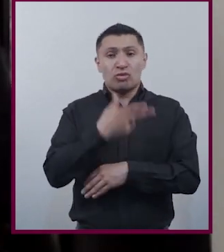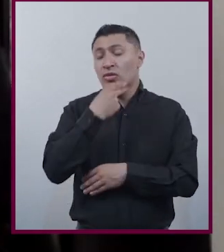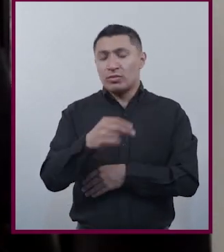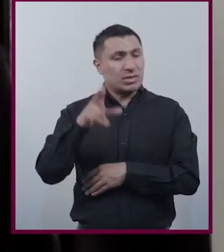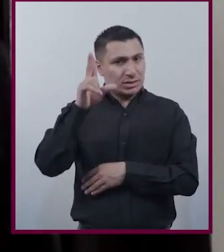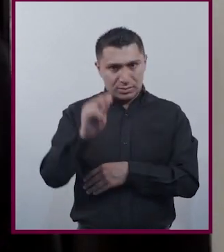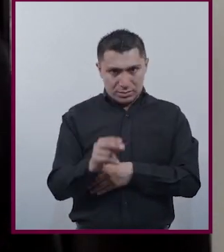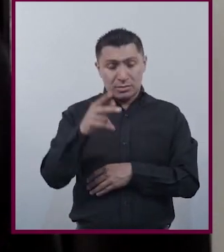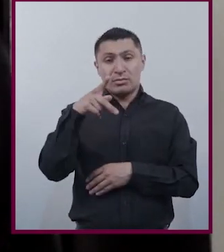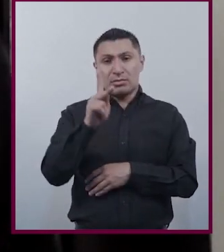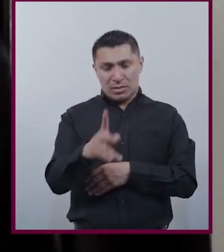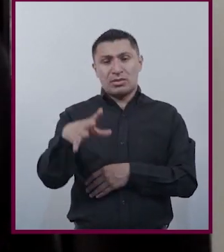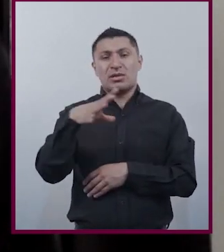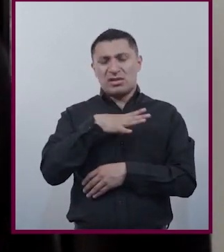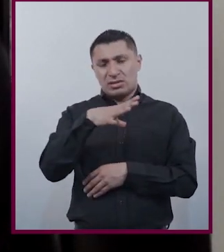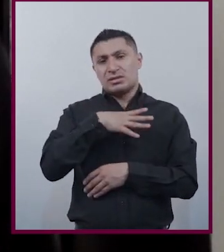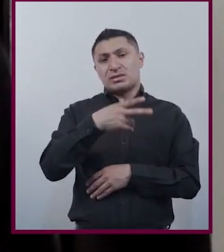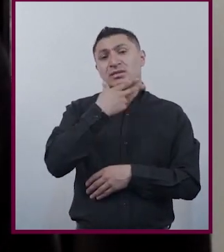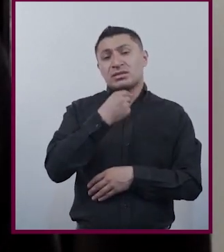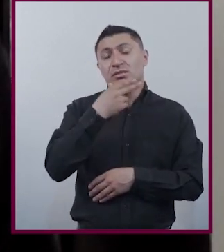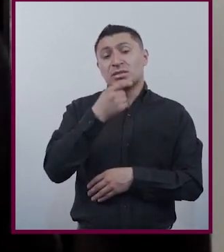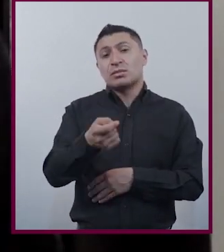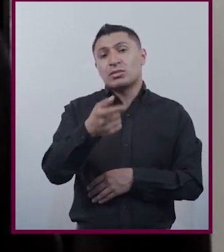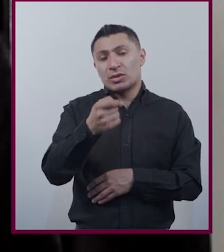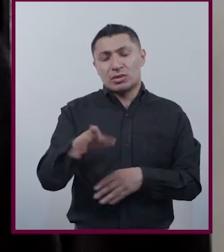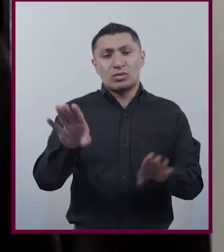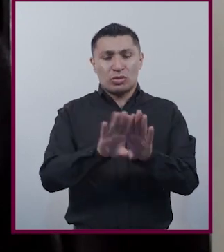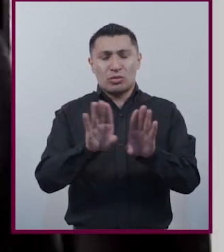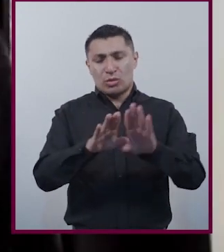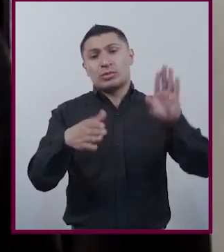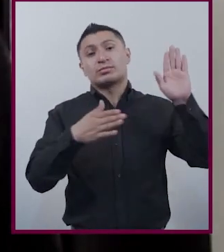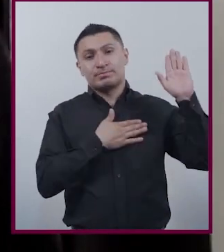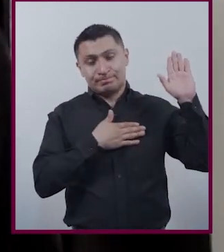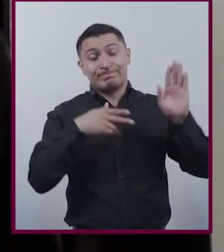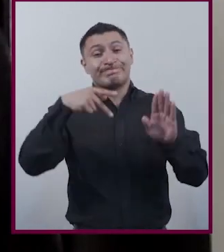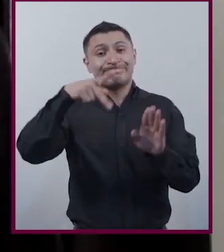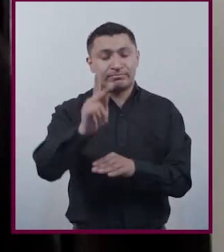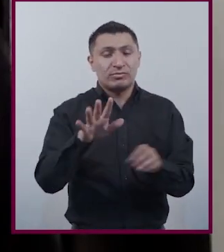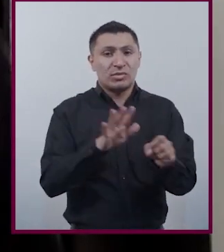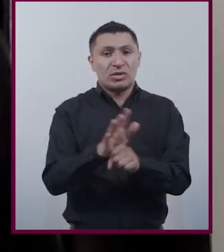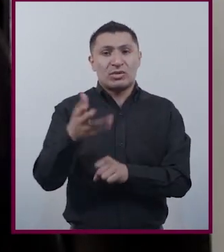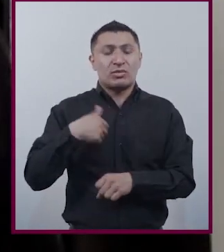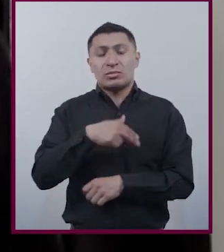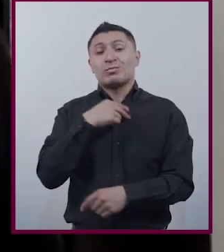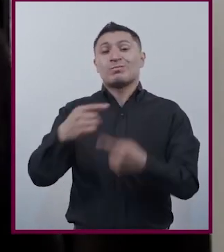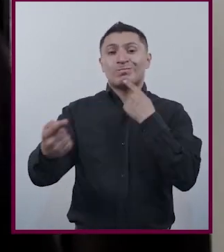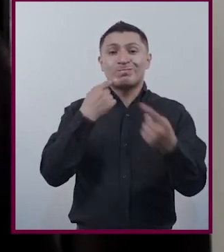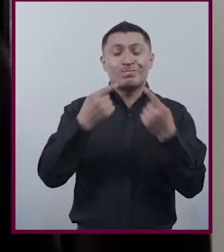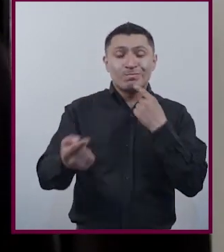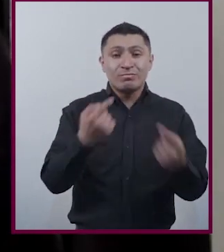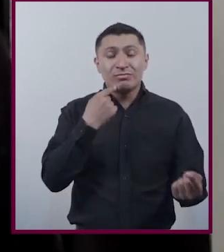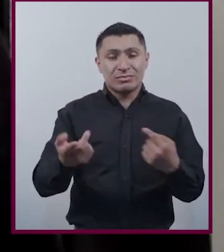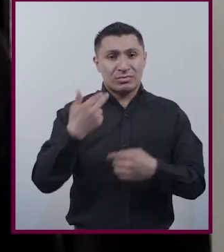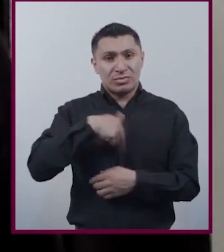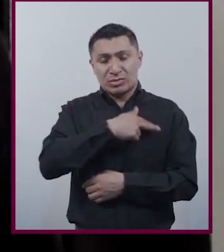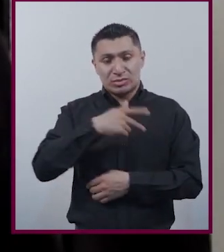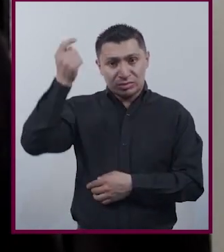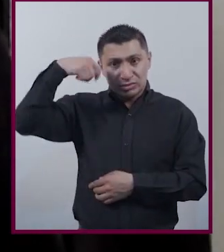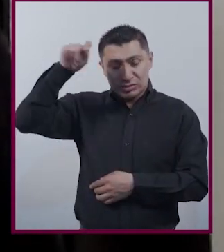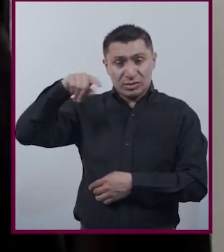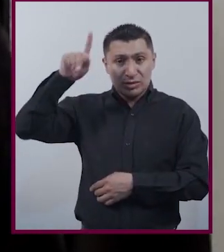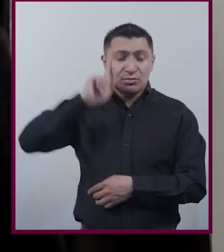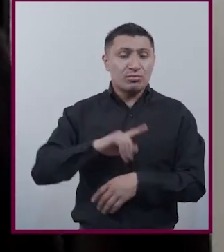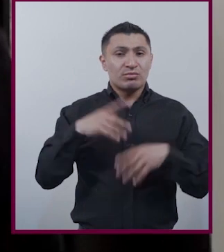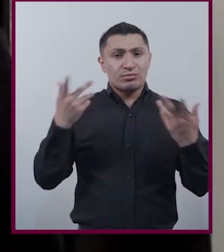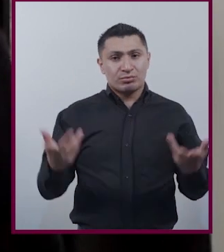hombres Hay hombres En su minoría Que son comprometidos Pero lo que estamos Discutiendo más bien Desde la teoría feminista Es